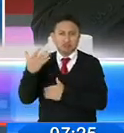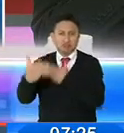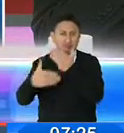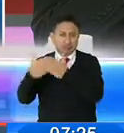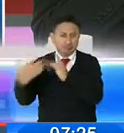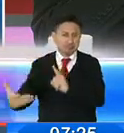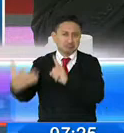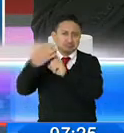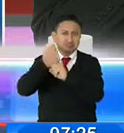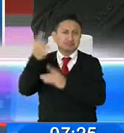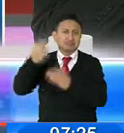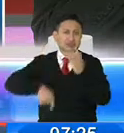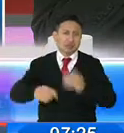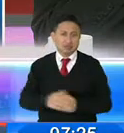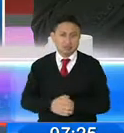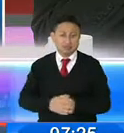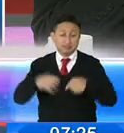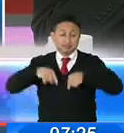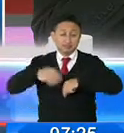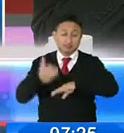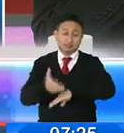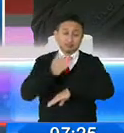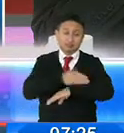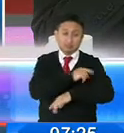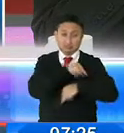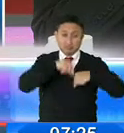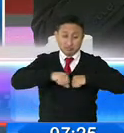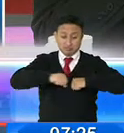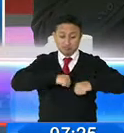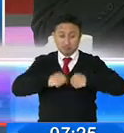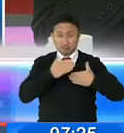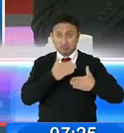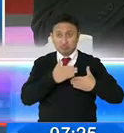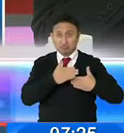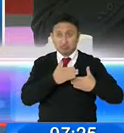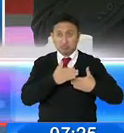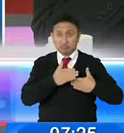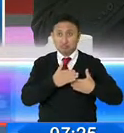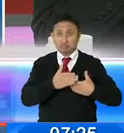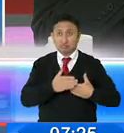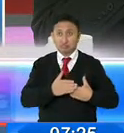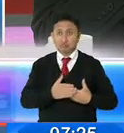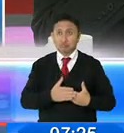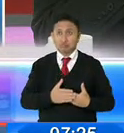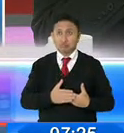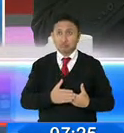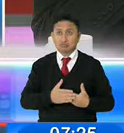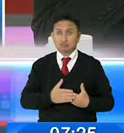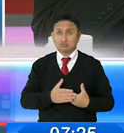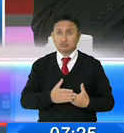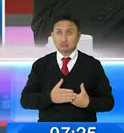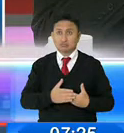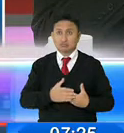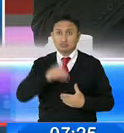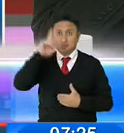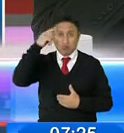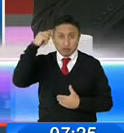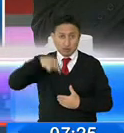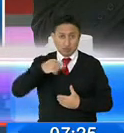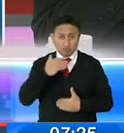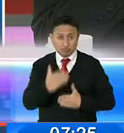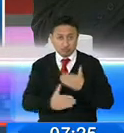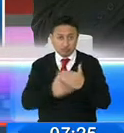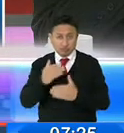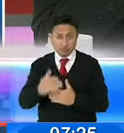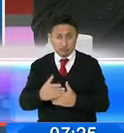desde el momento en el que se vino trabajando desde el gobierno central justamente